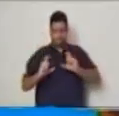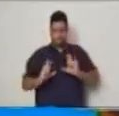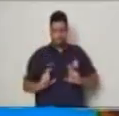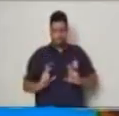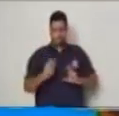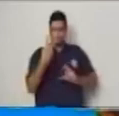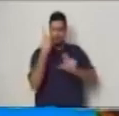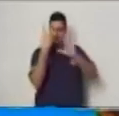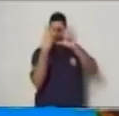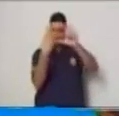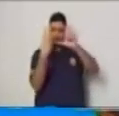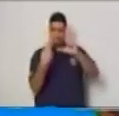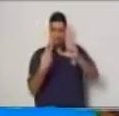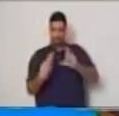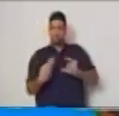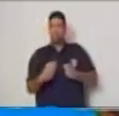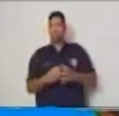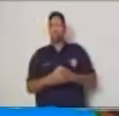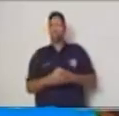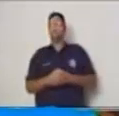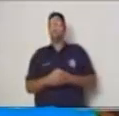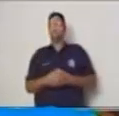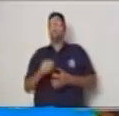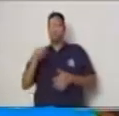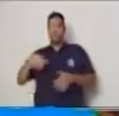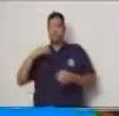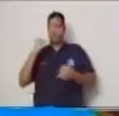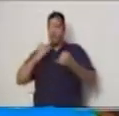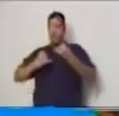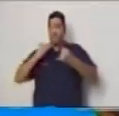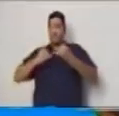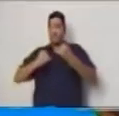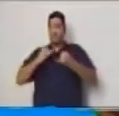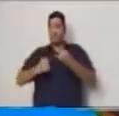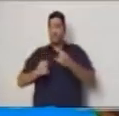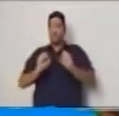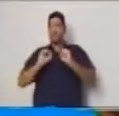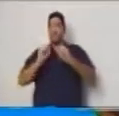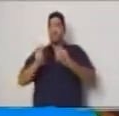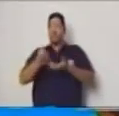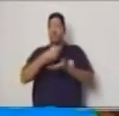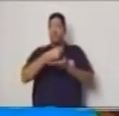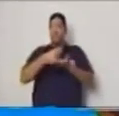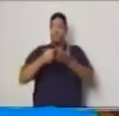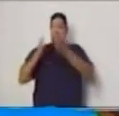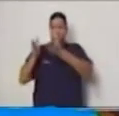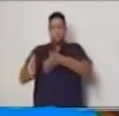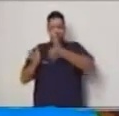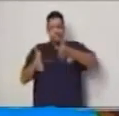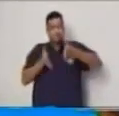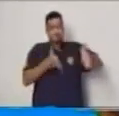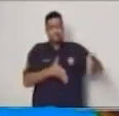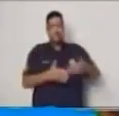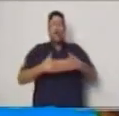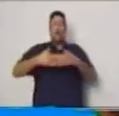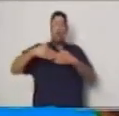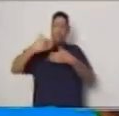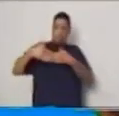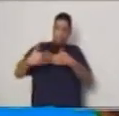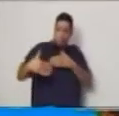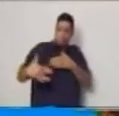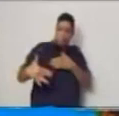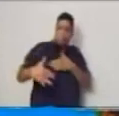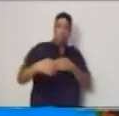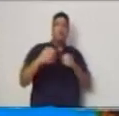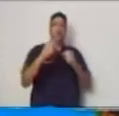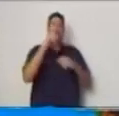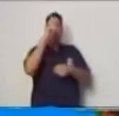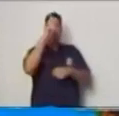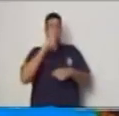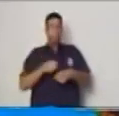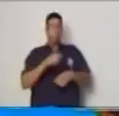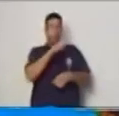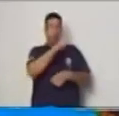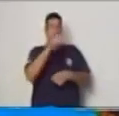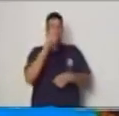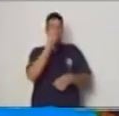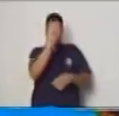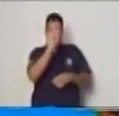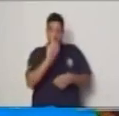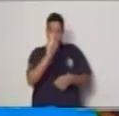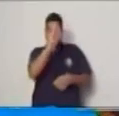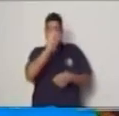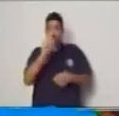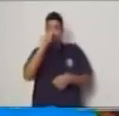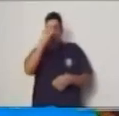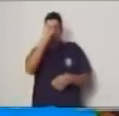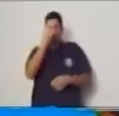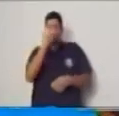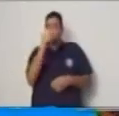y por último colocar el proceso de graficación interesante